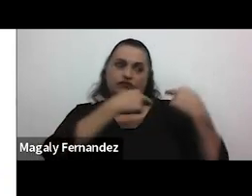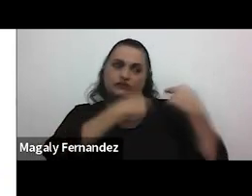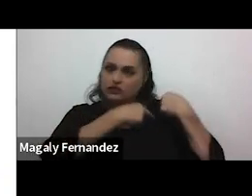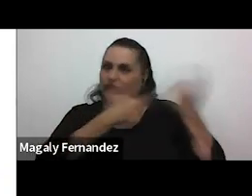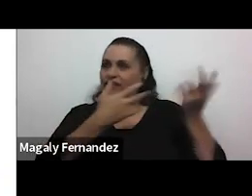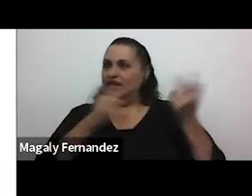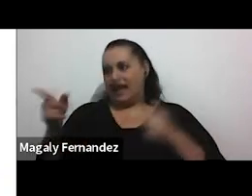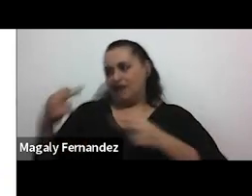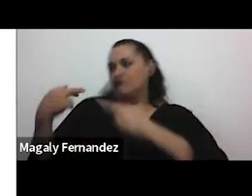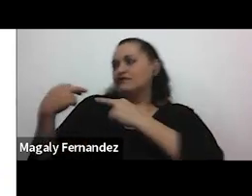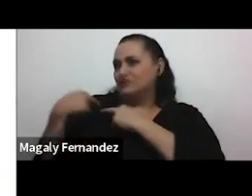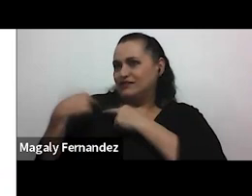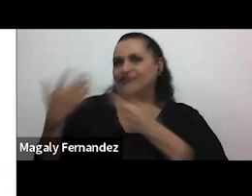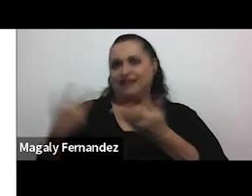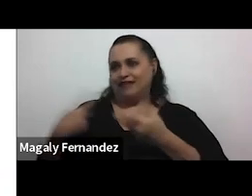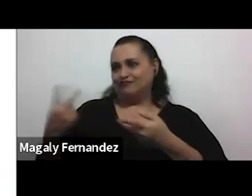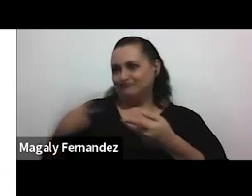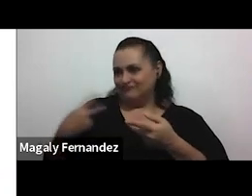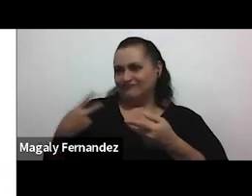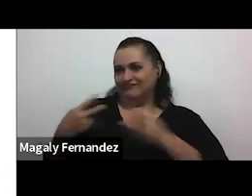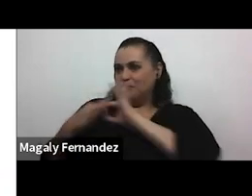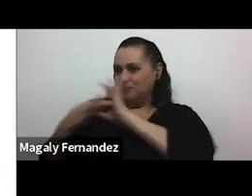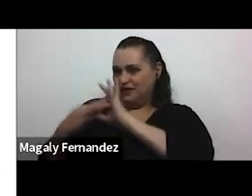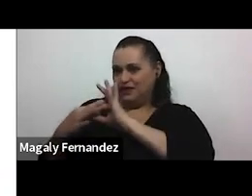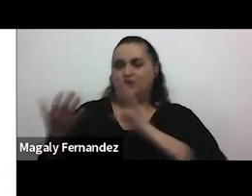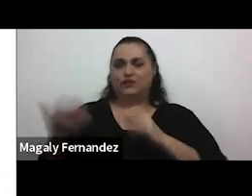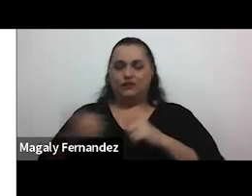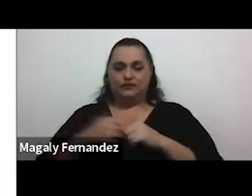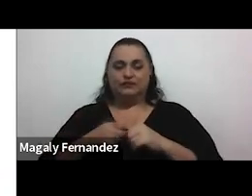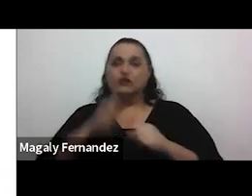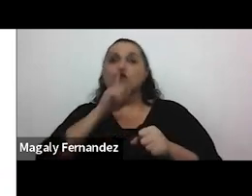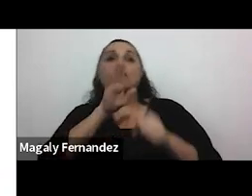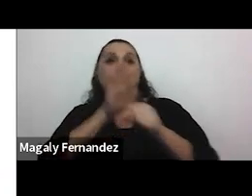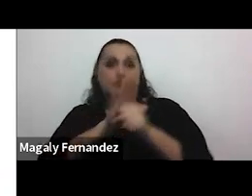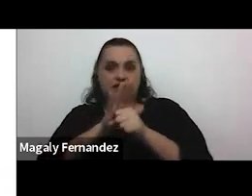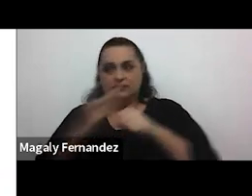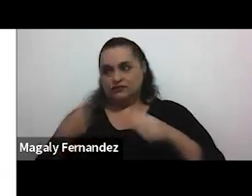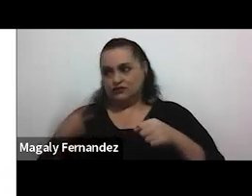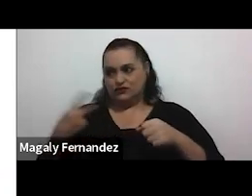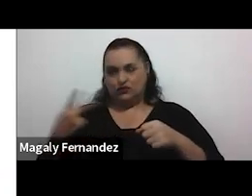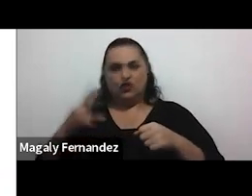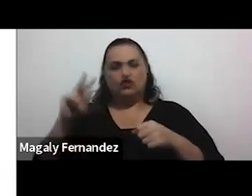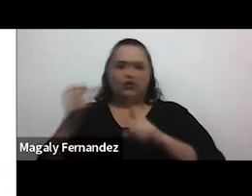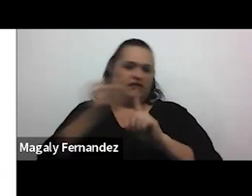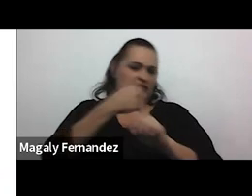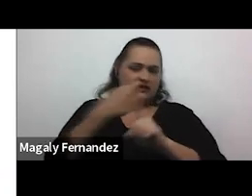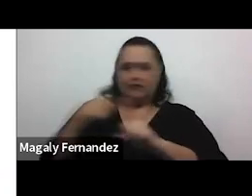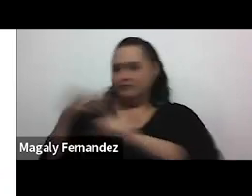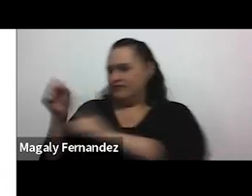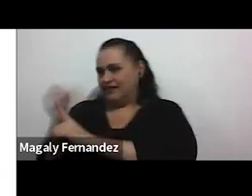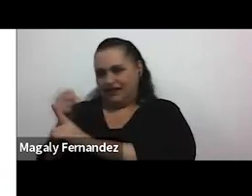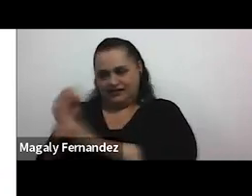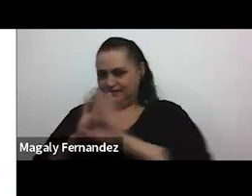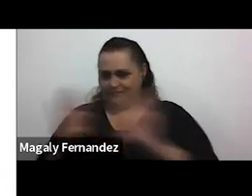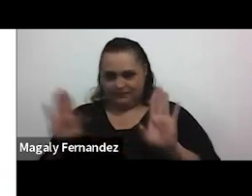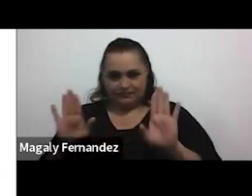afectiva que tiene mi pareja en ese vínculo y el compromiso que tenemos de no hacernos daño además